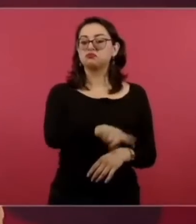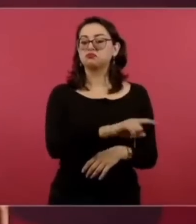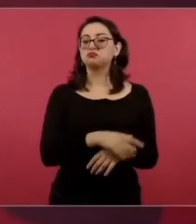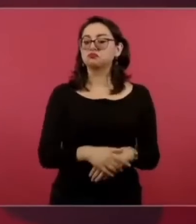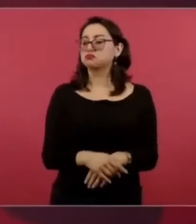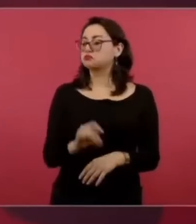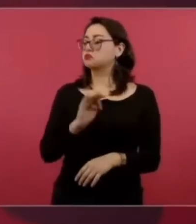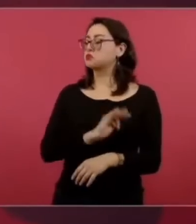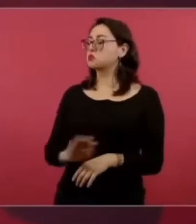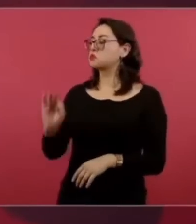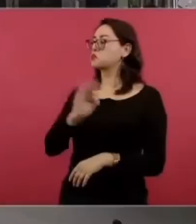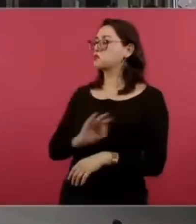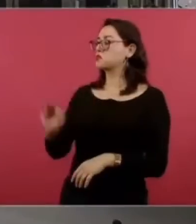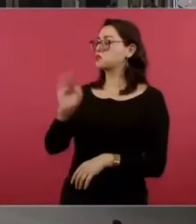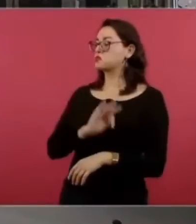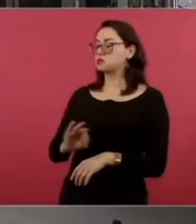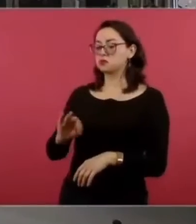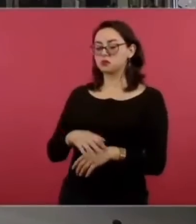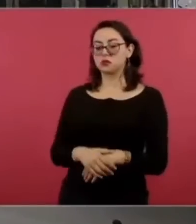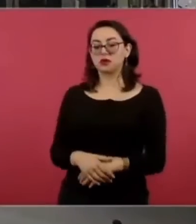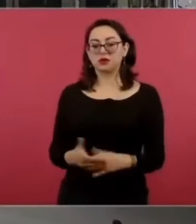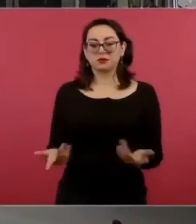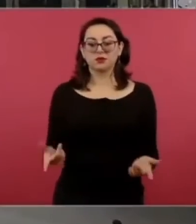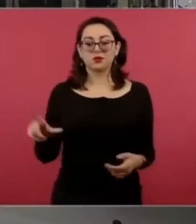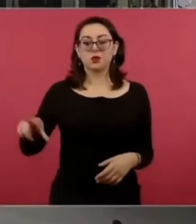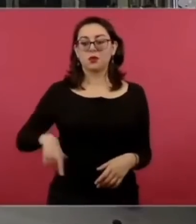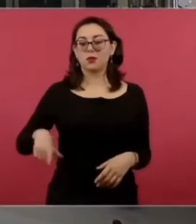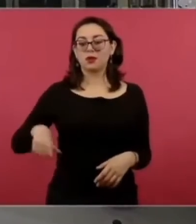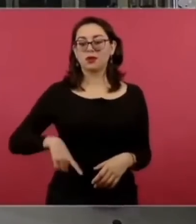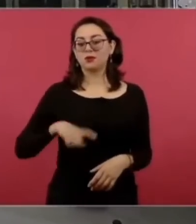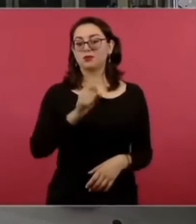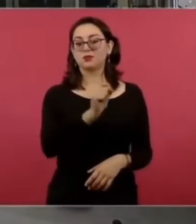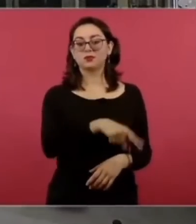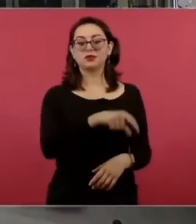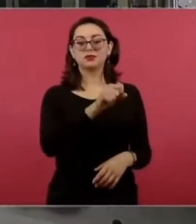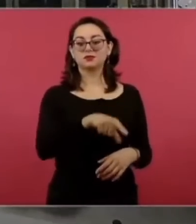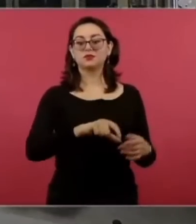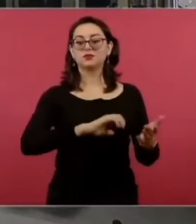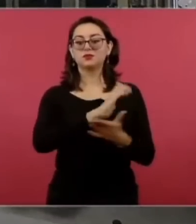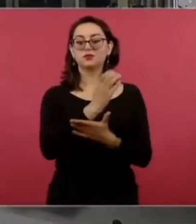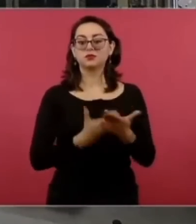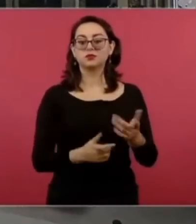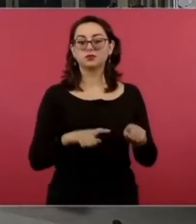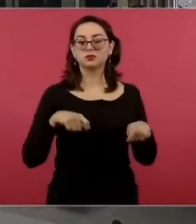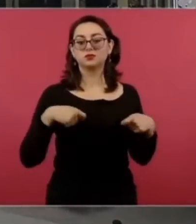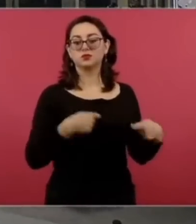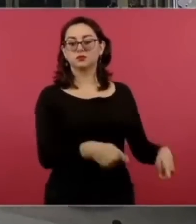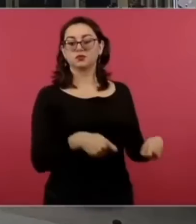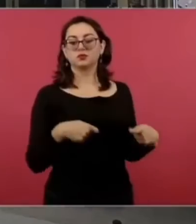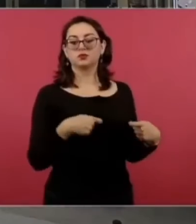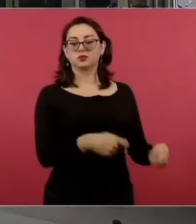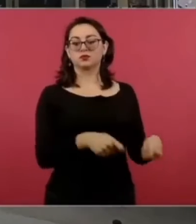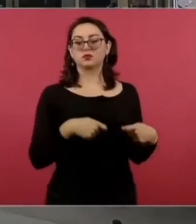era una forma miren esto nada más a lo mejor bórralo de los dueños